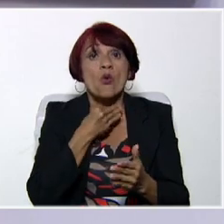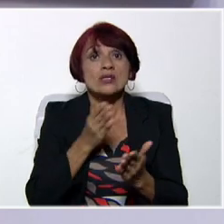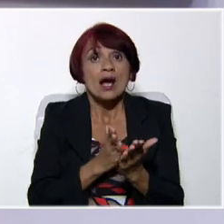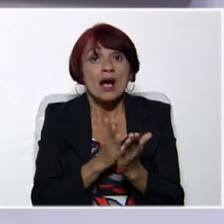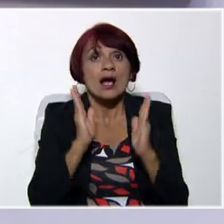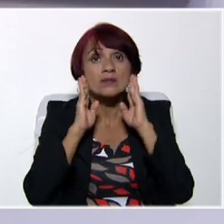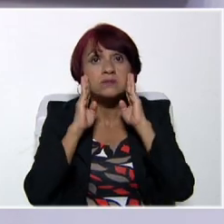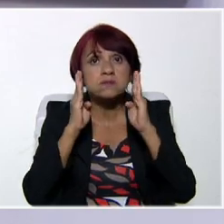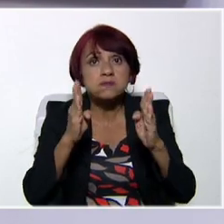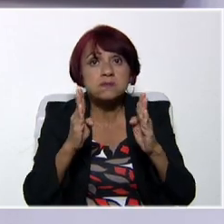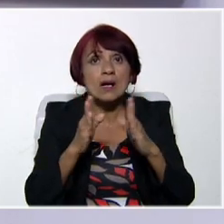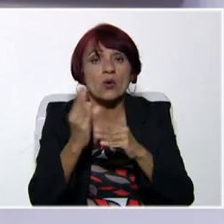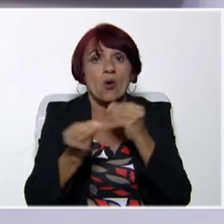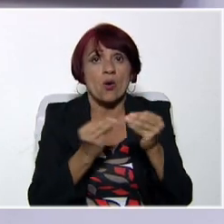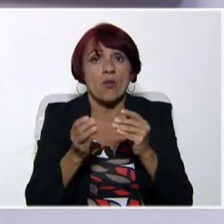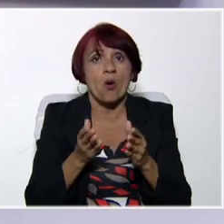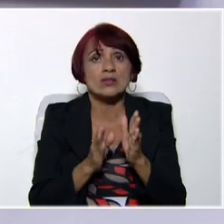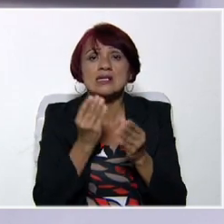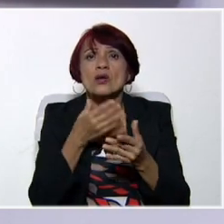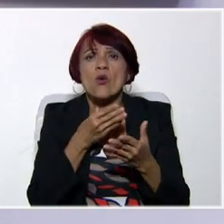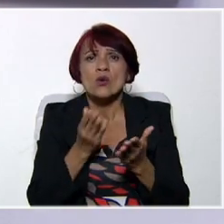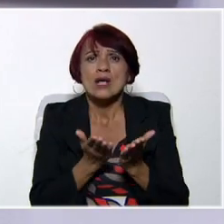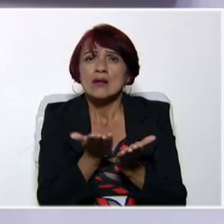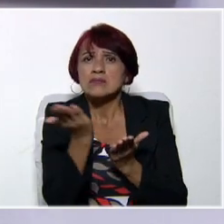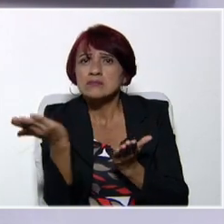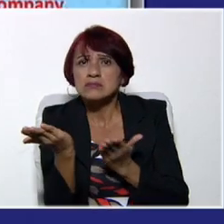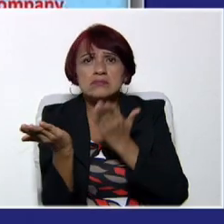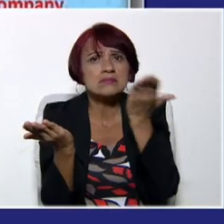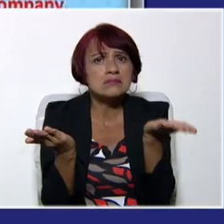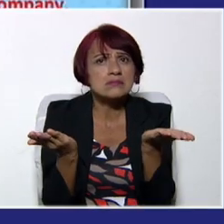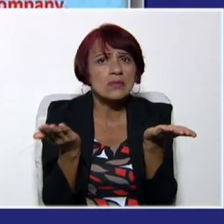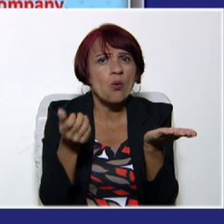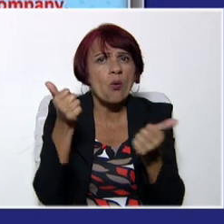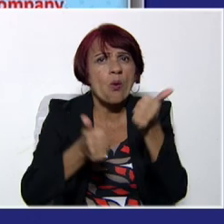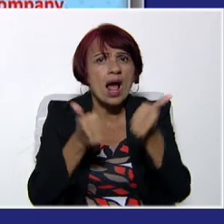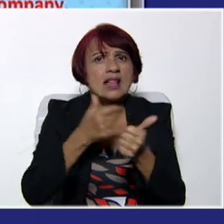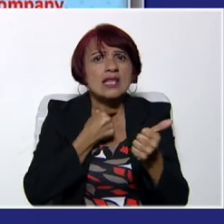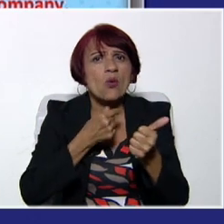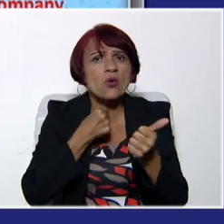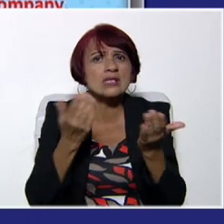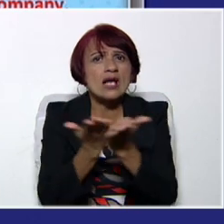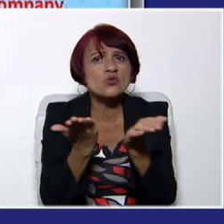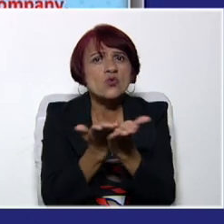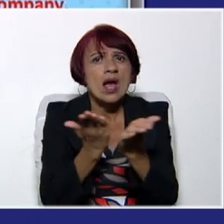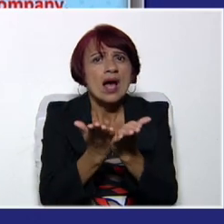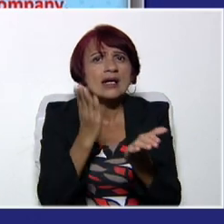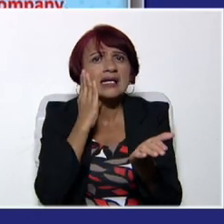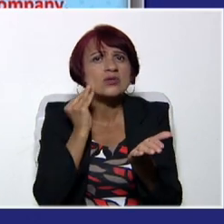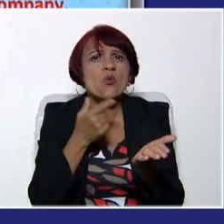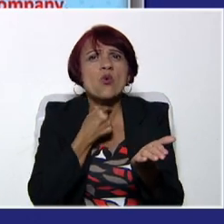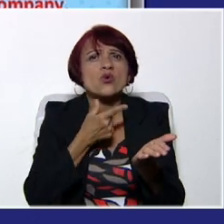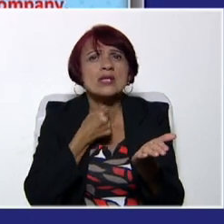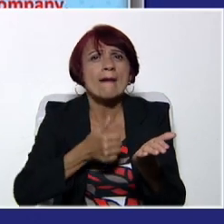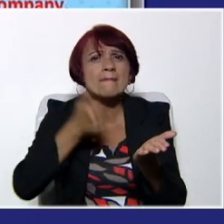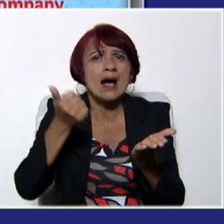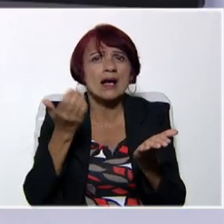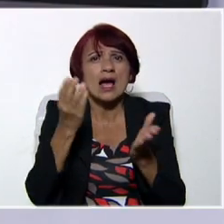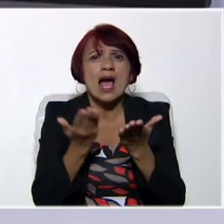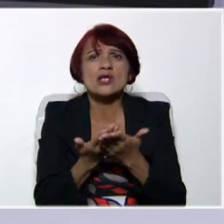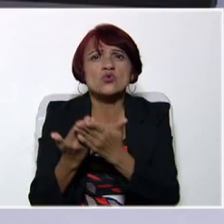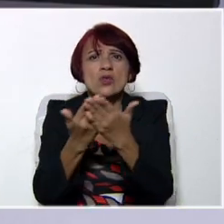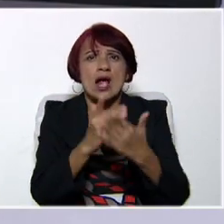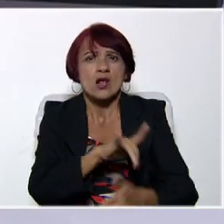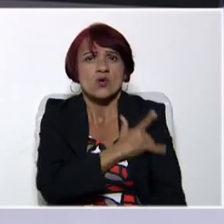trayectoria profesional. Cuando yo estoy estudiando para doctor, yo no digo career. Yo digo es degree. Degree. Cuando estoy